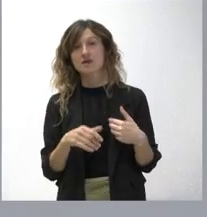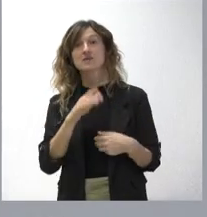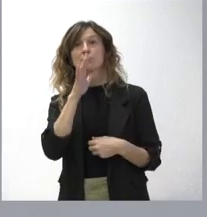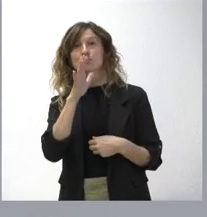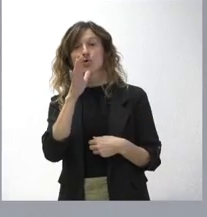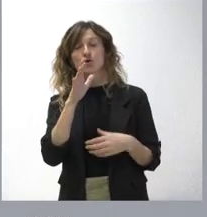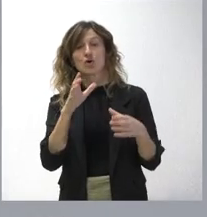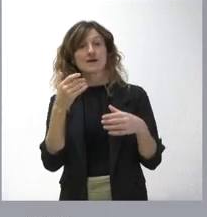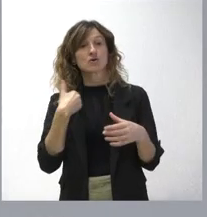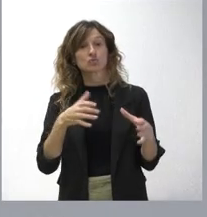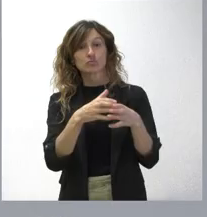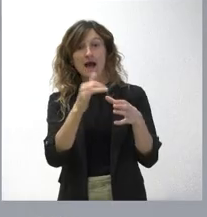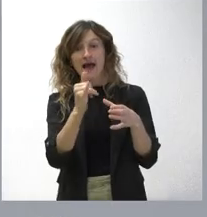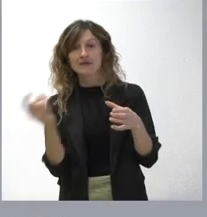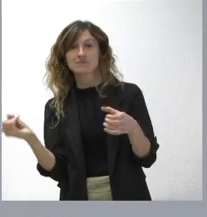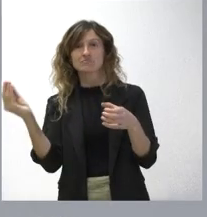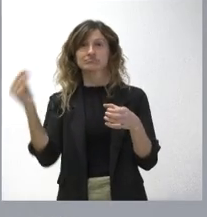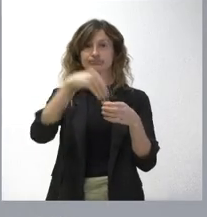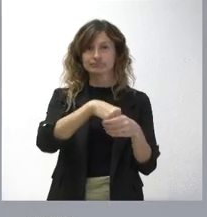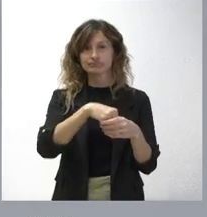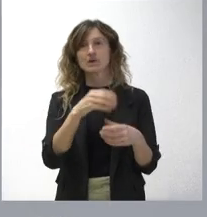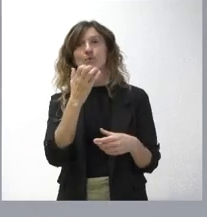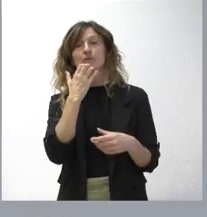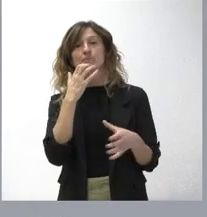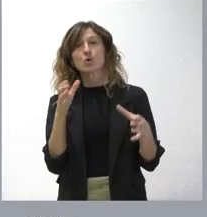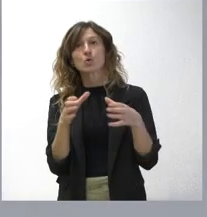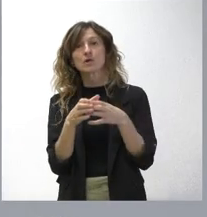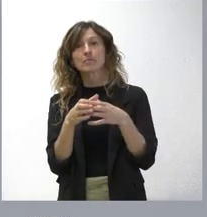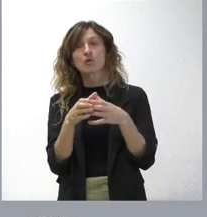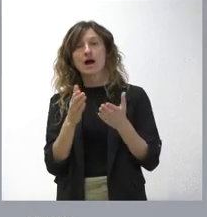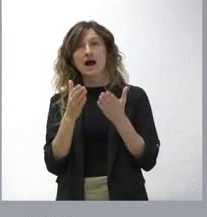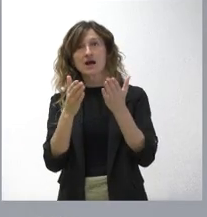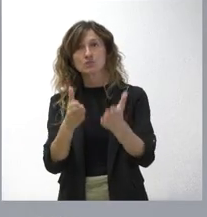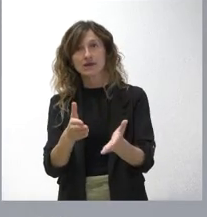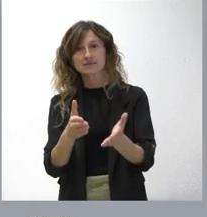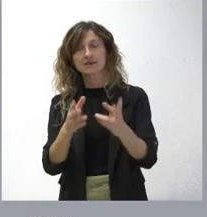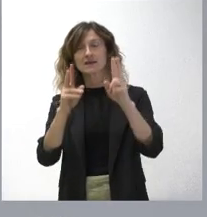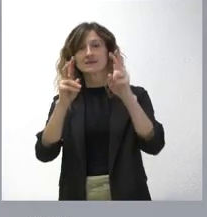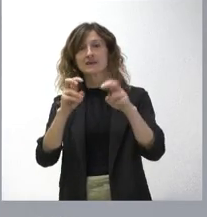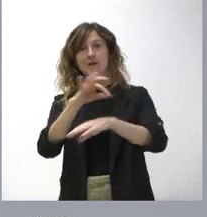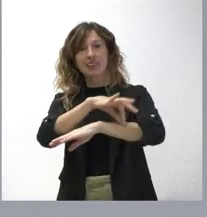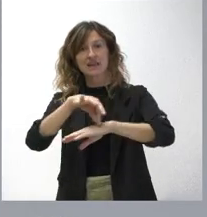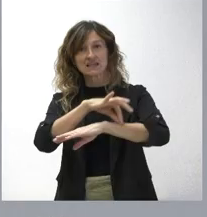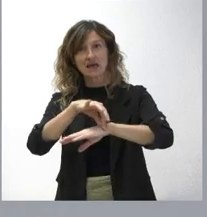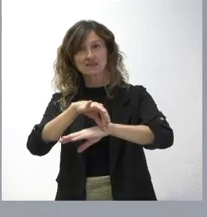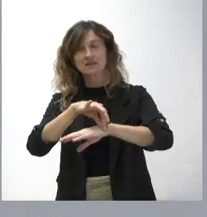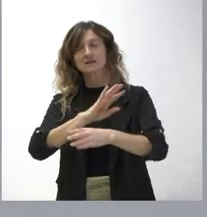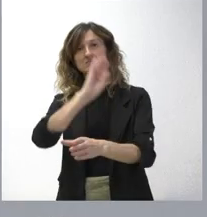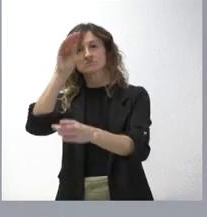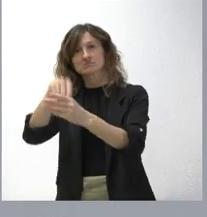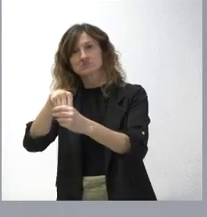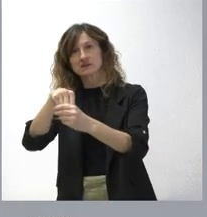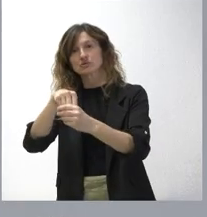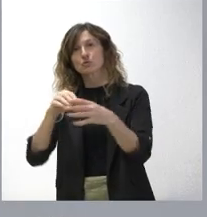en otros ya existentes. Así ocurre con el cuerpo de ayudantes facultativos delineantes, que se integra en el cuerpo de